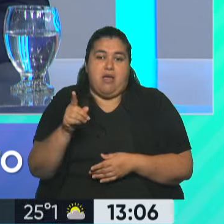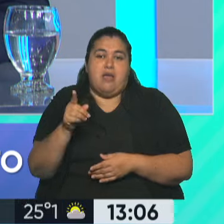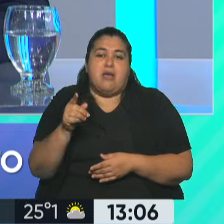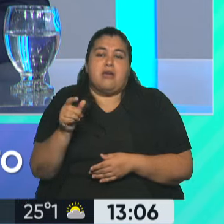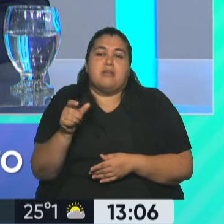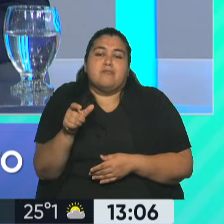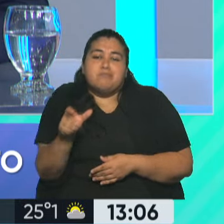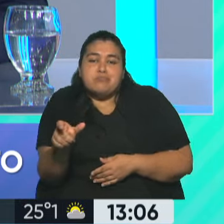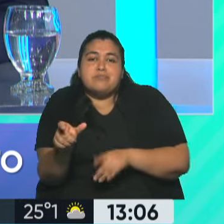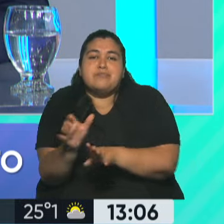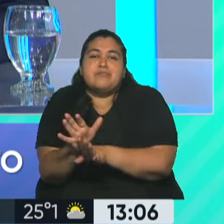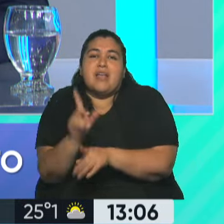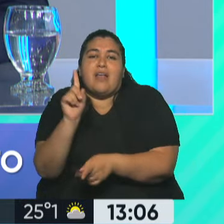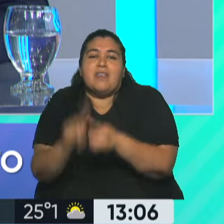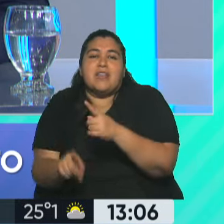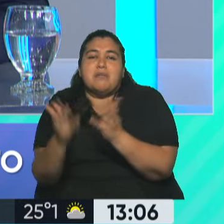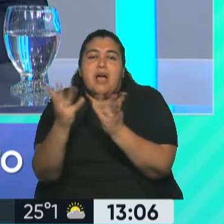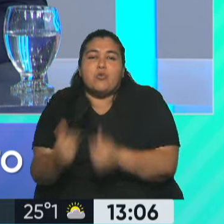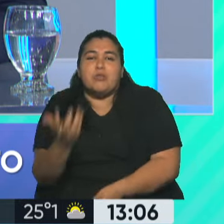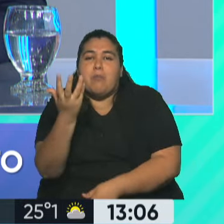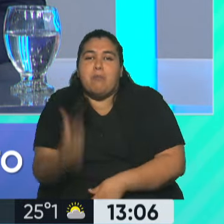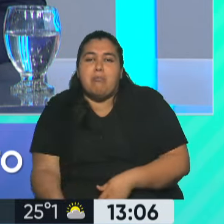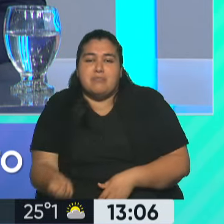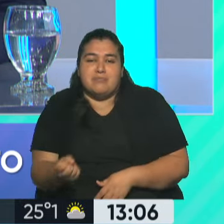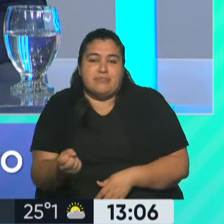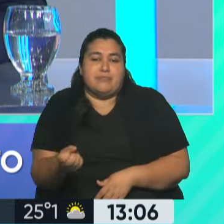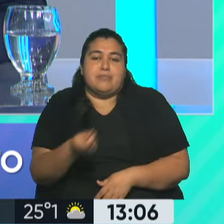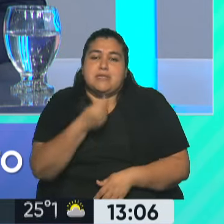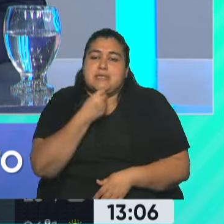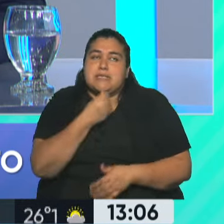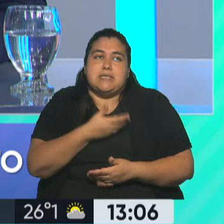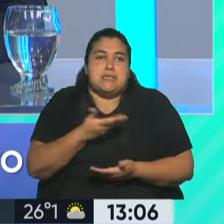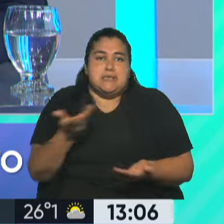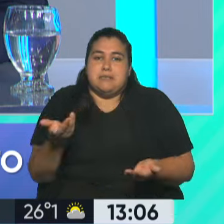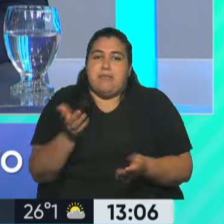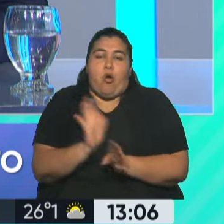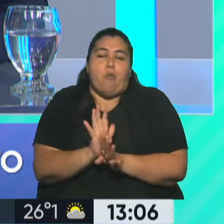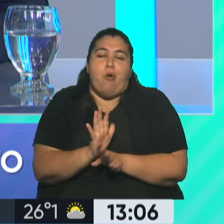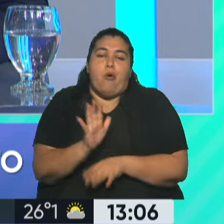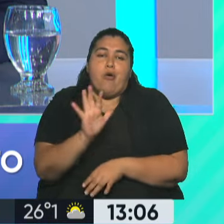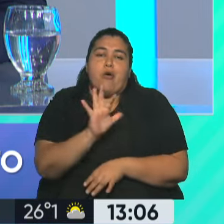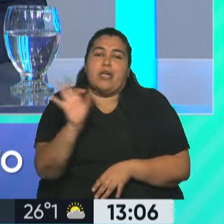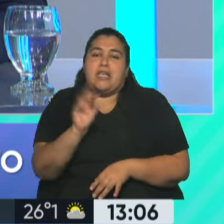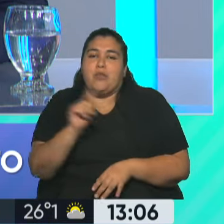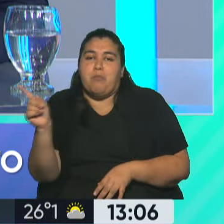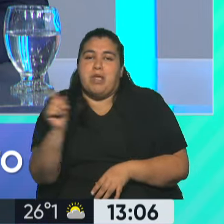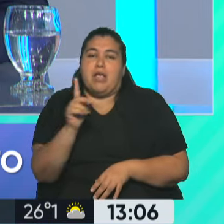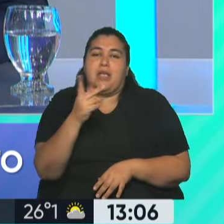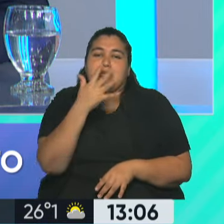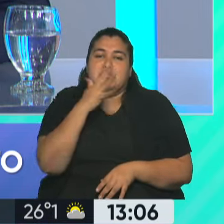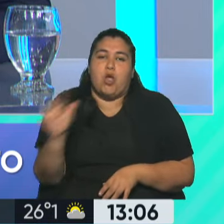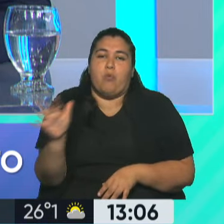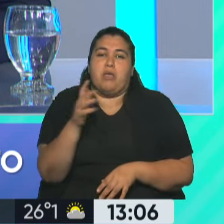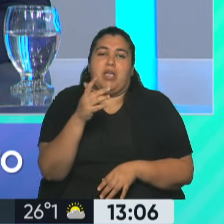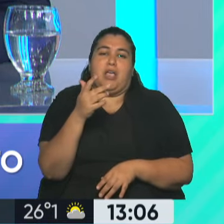hacer un débito de esa tarjeta de una microoperación. 500.000, 2.000, 5.000.